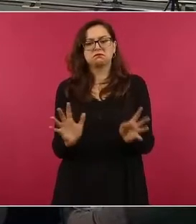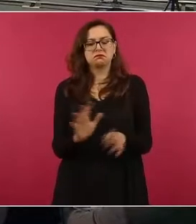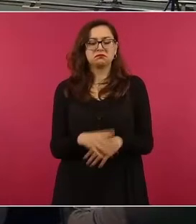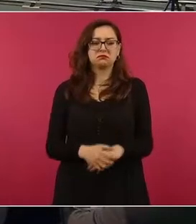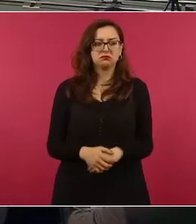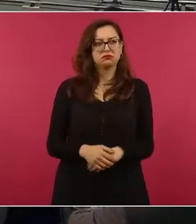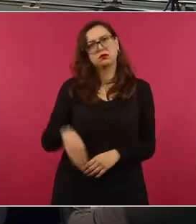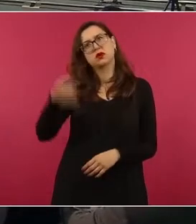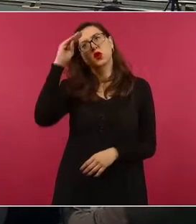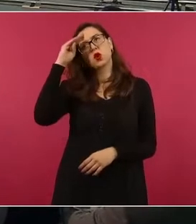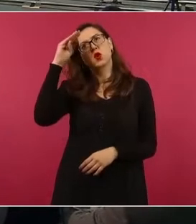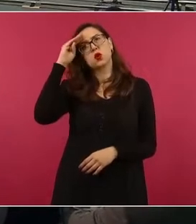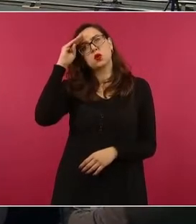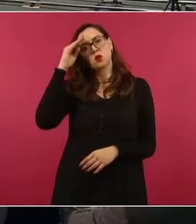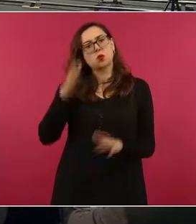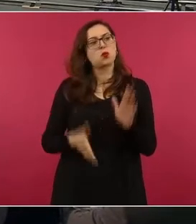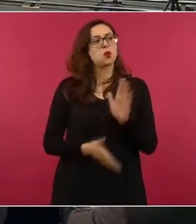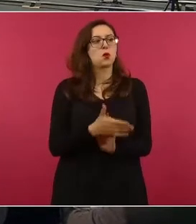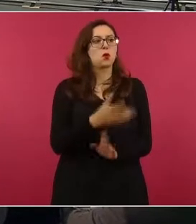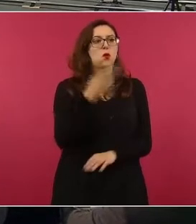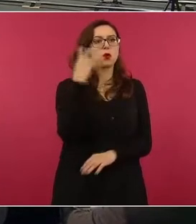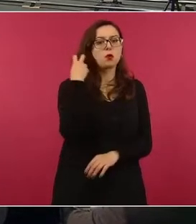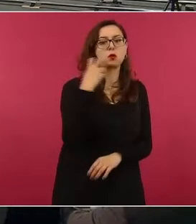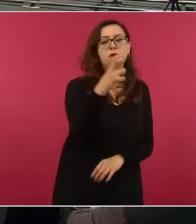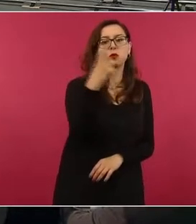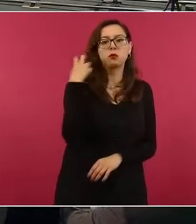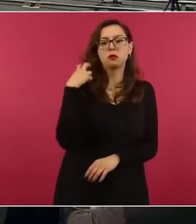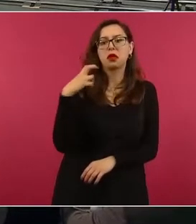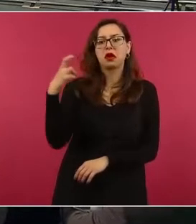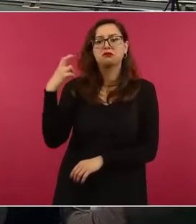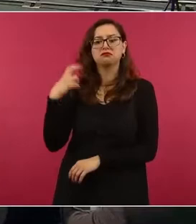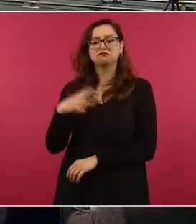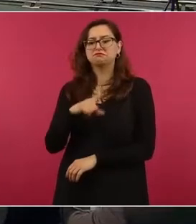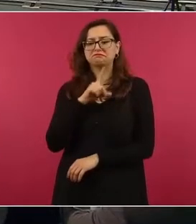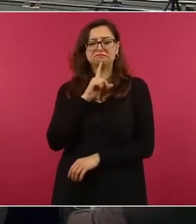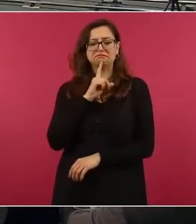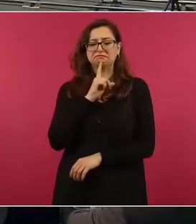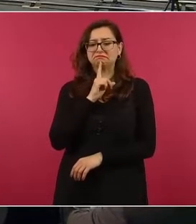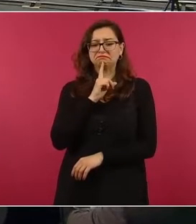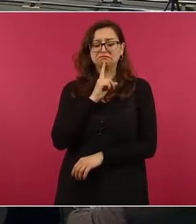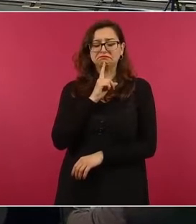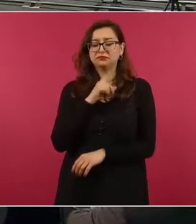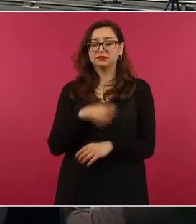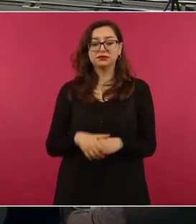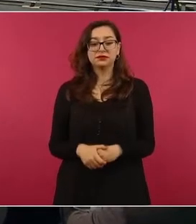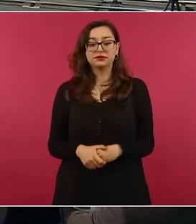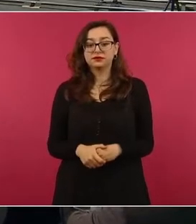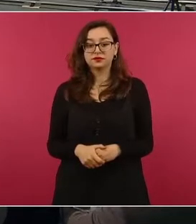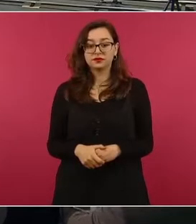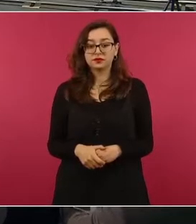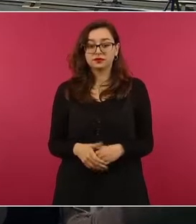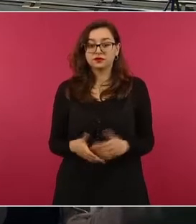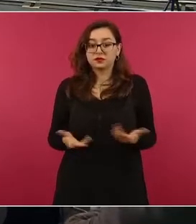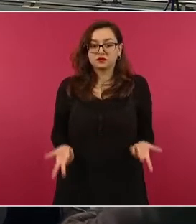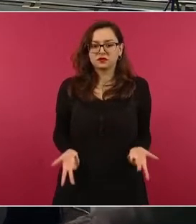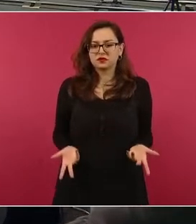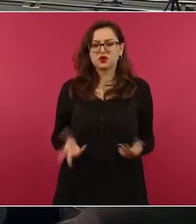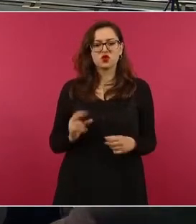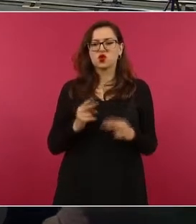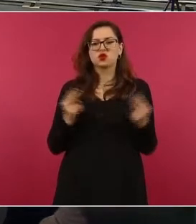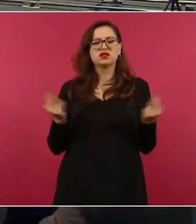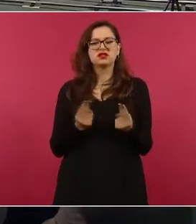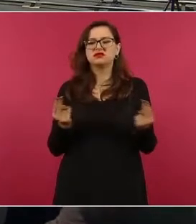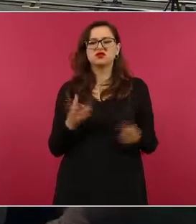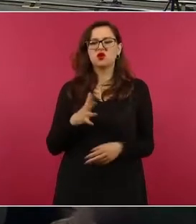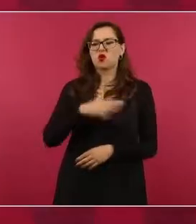entonces, cero corrupción.